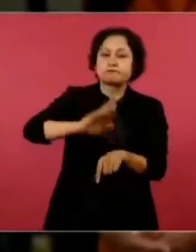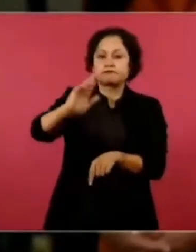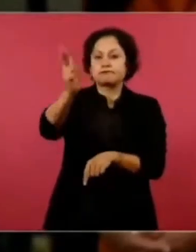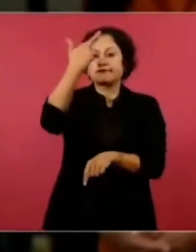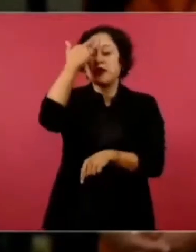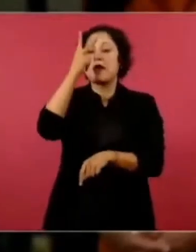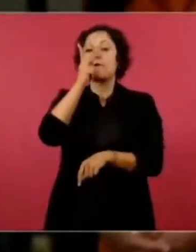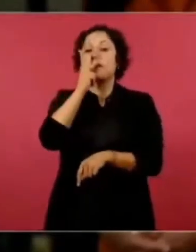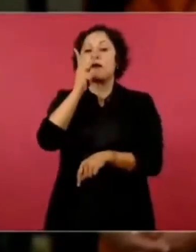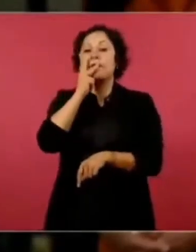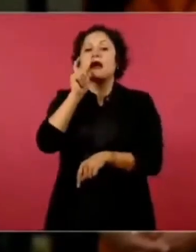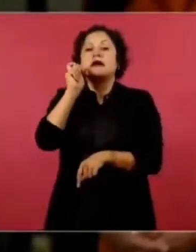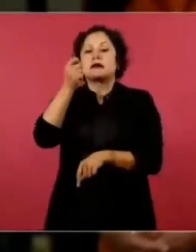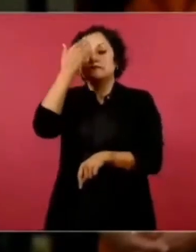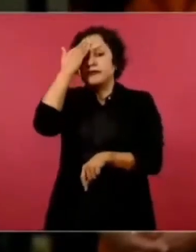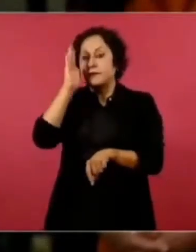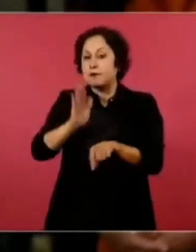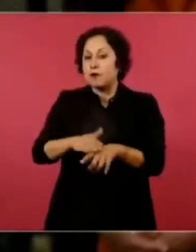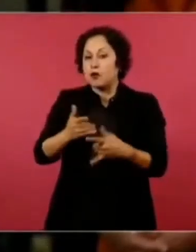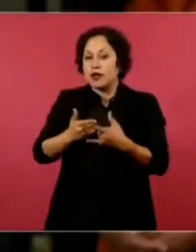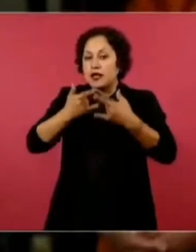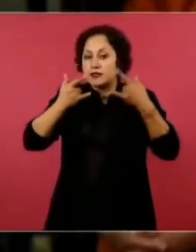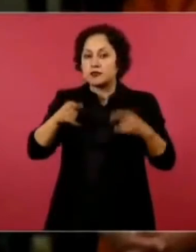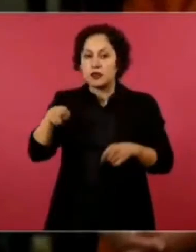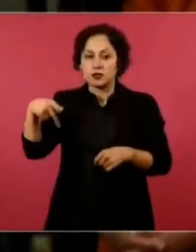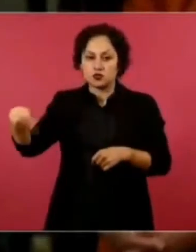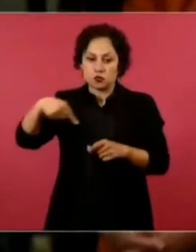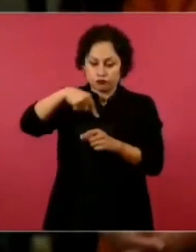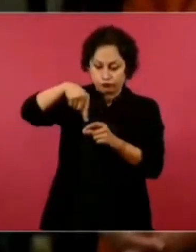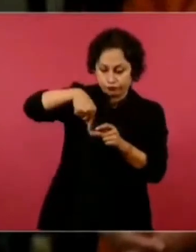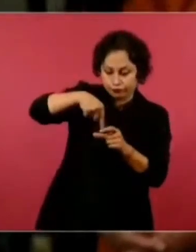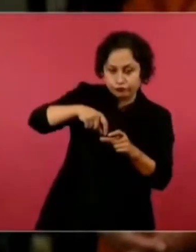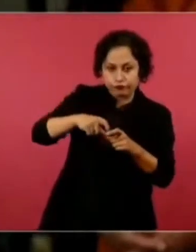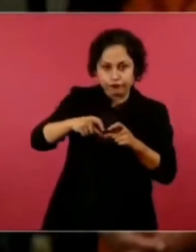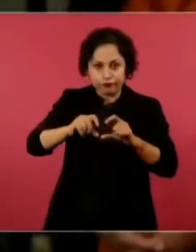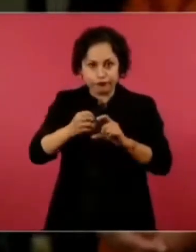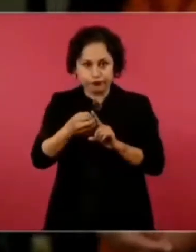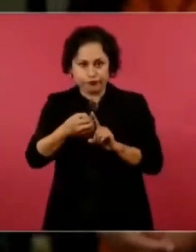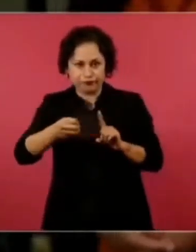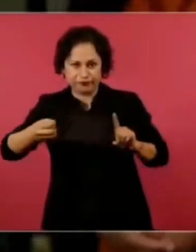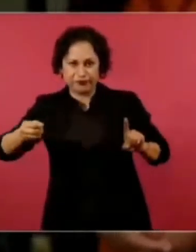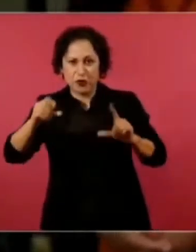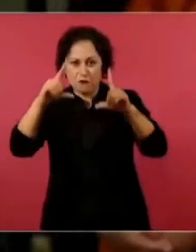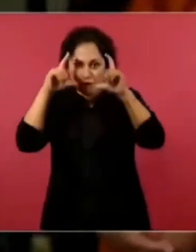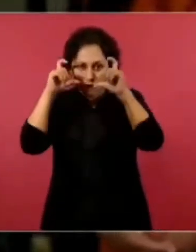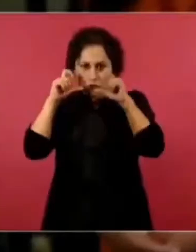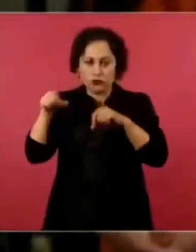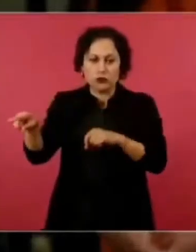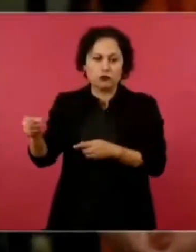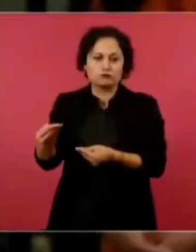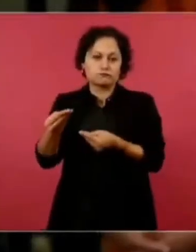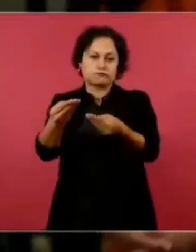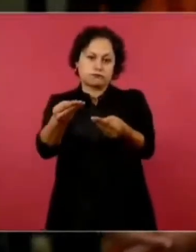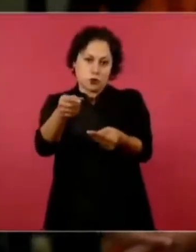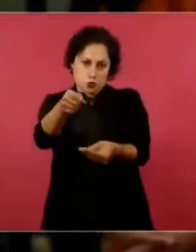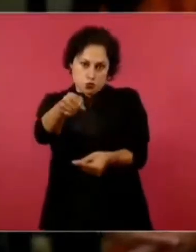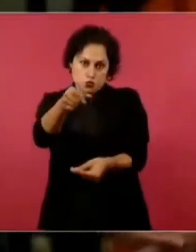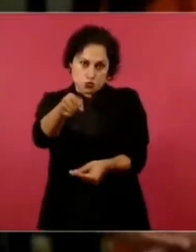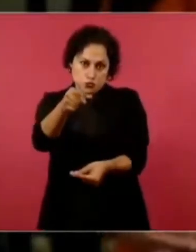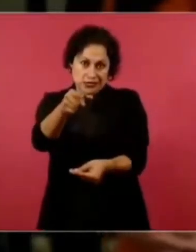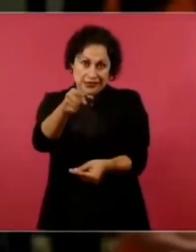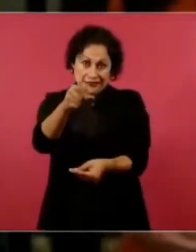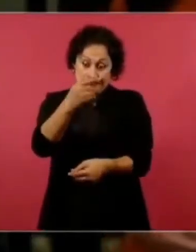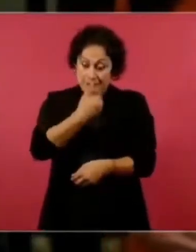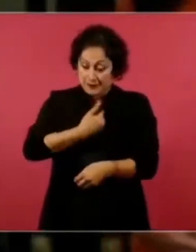histórica, original, todos los negativos, usted disponga antes de que se vaya de la